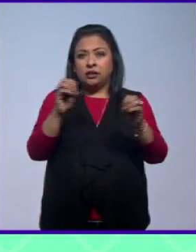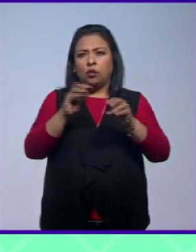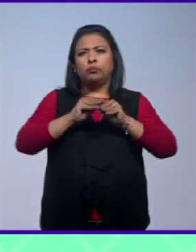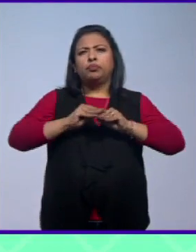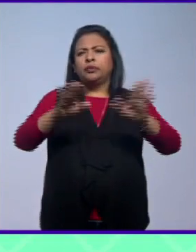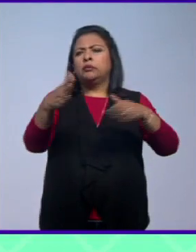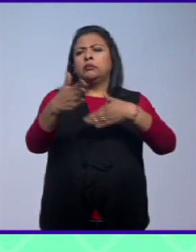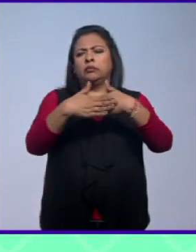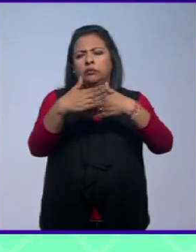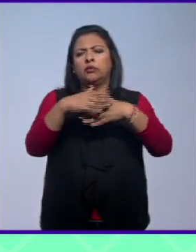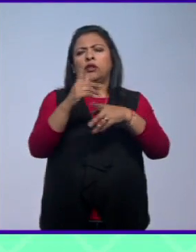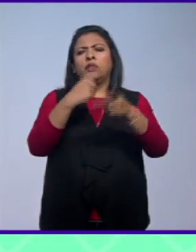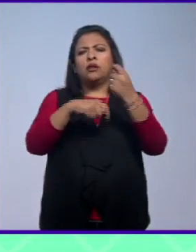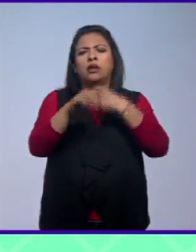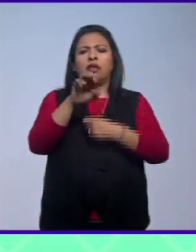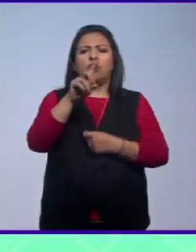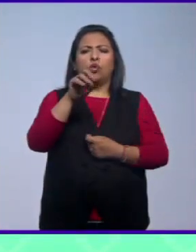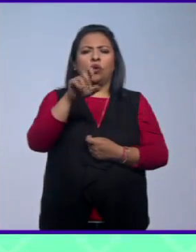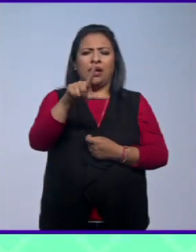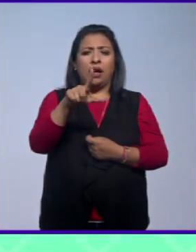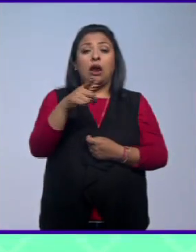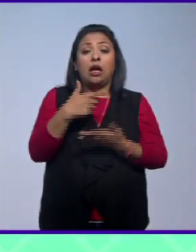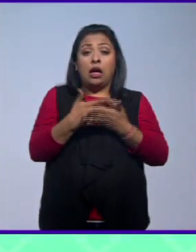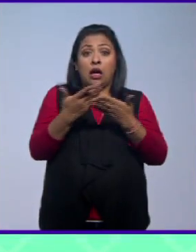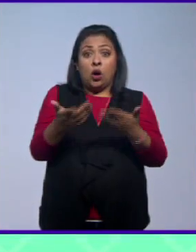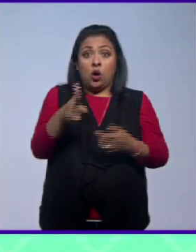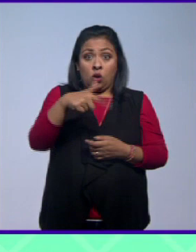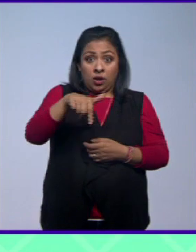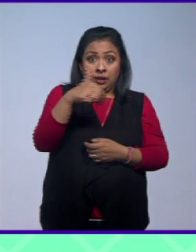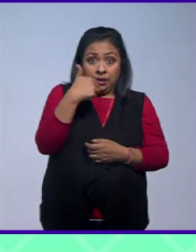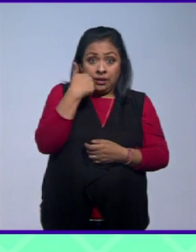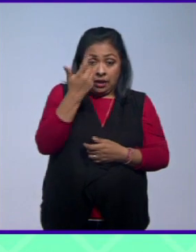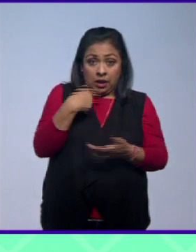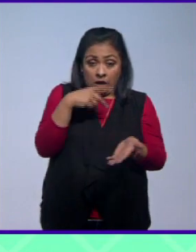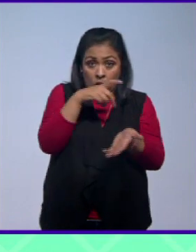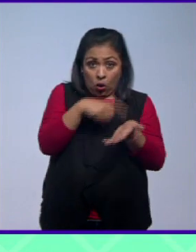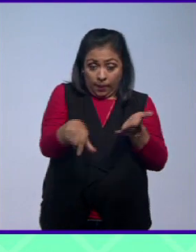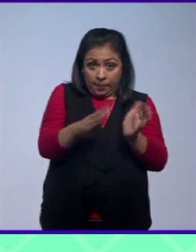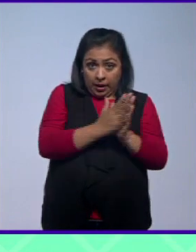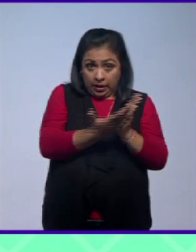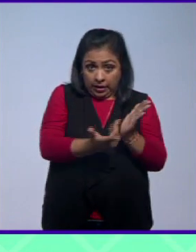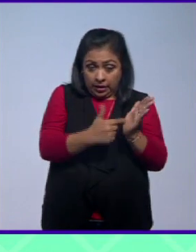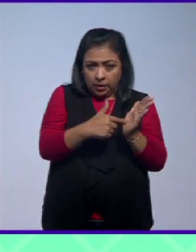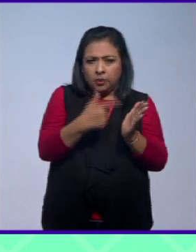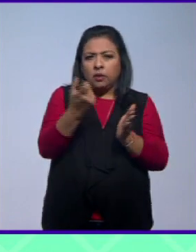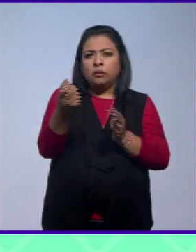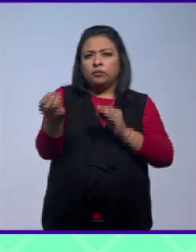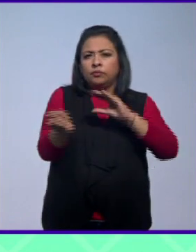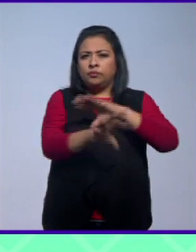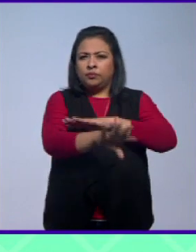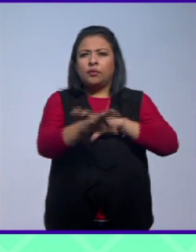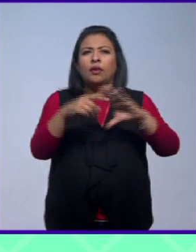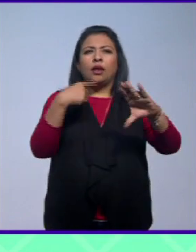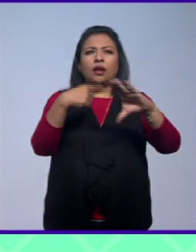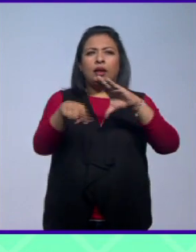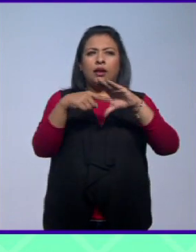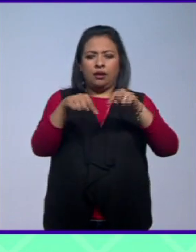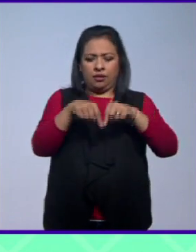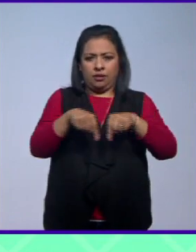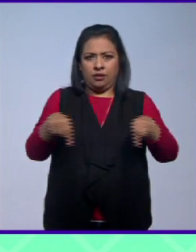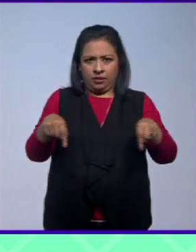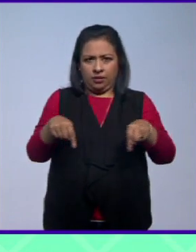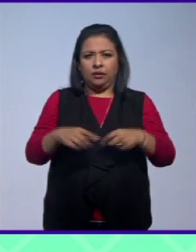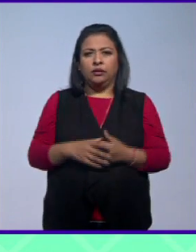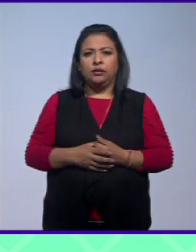las librerías de la red educal mientras tanto si ustedes desean adquirir un ejemplar escriban al correo electrónico que